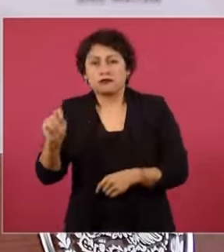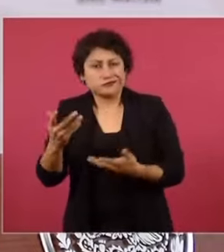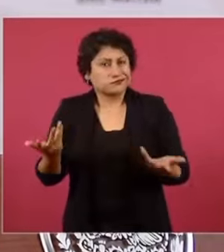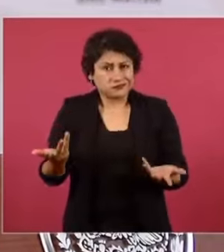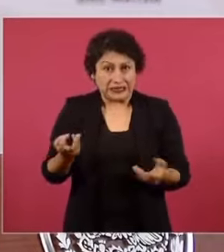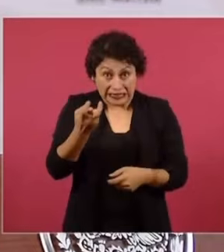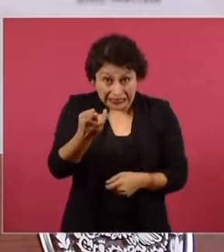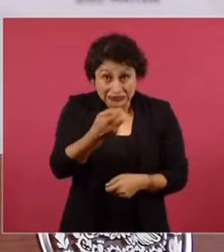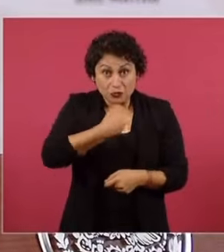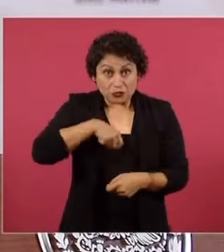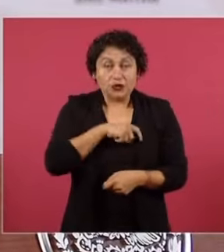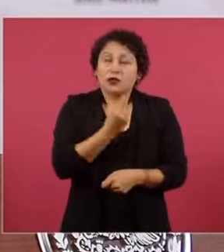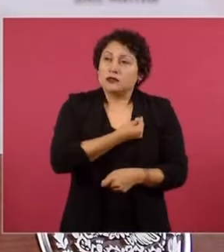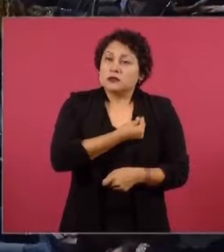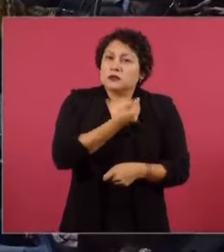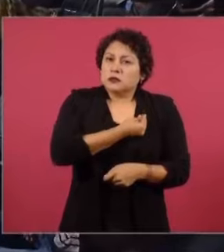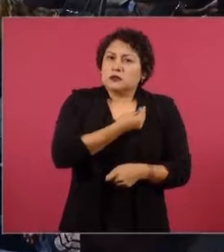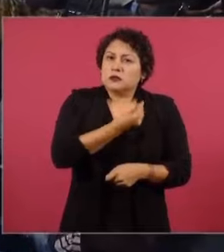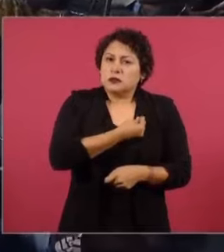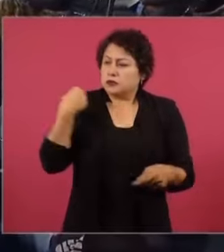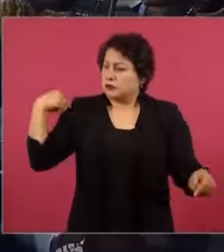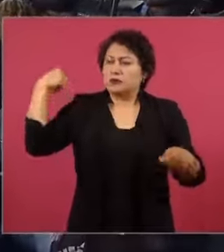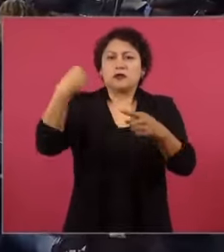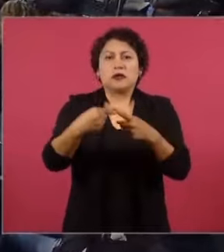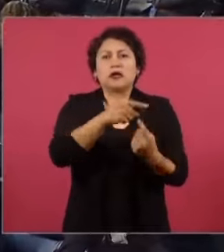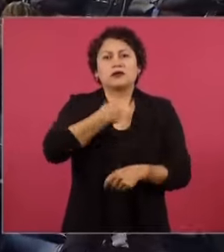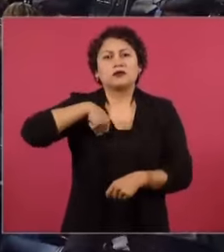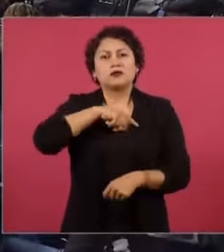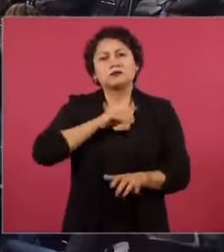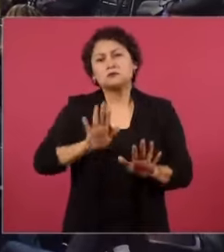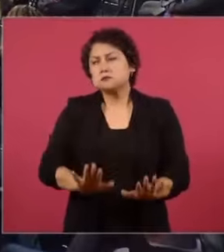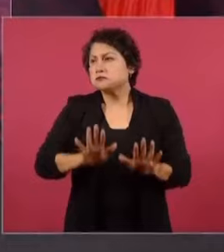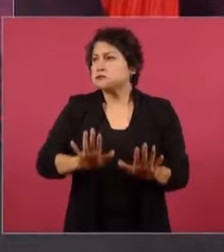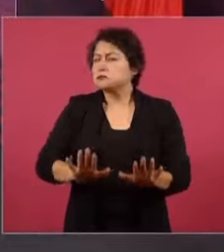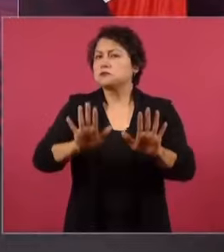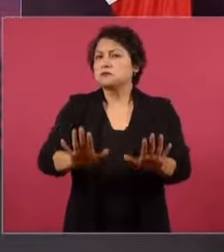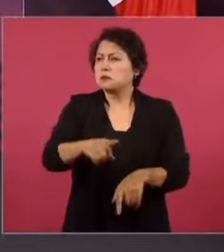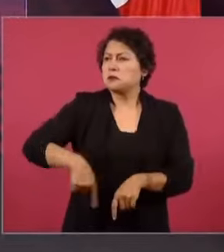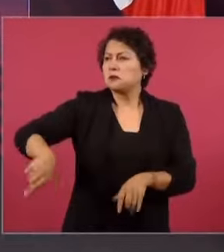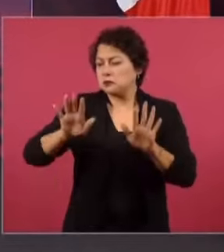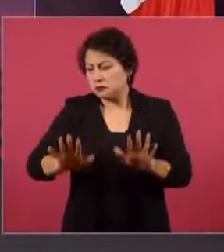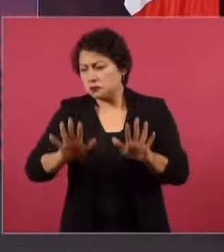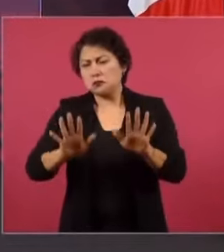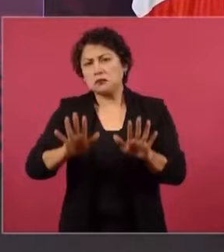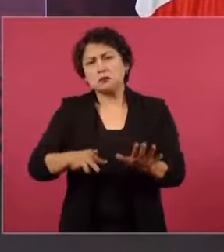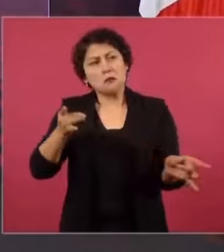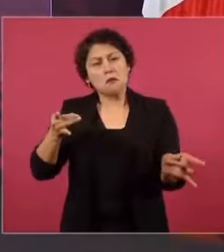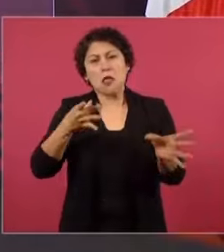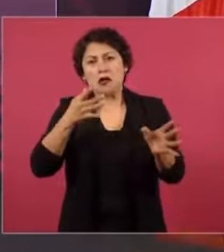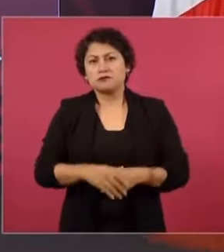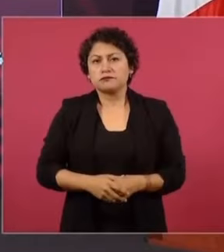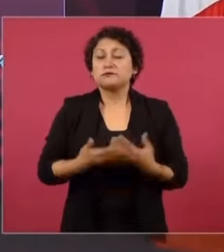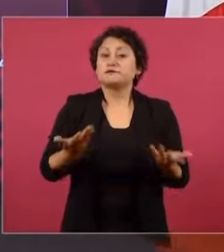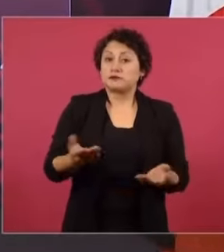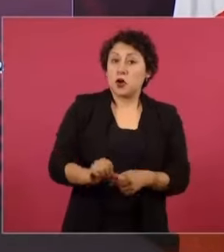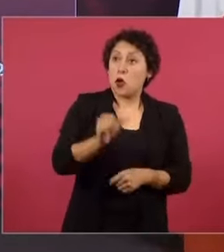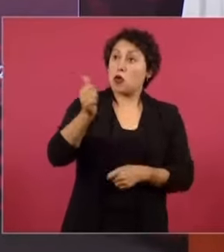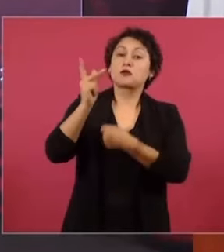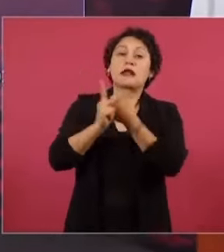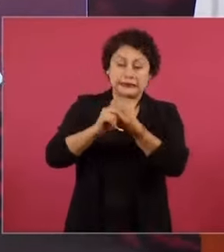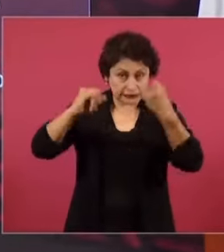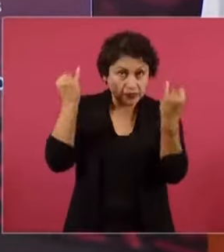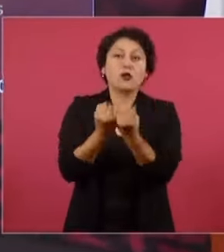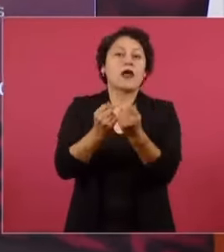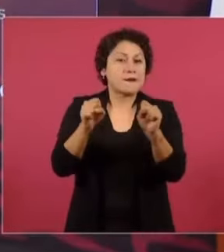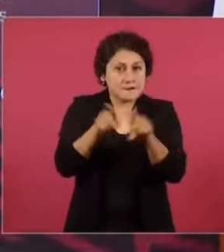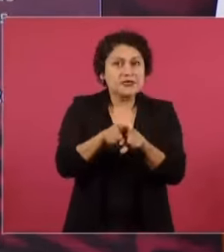tradecimos, que enfrentamos, que afortunadamente vencimos, se repite en otros países. Y es un distintivo